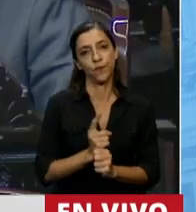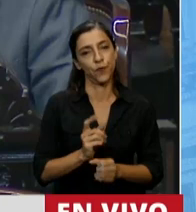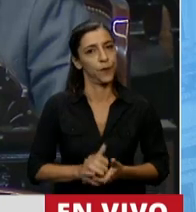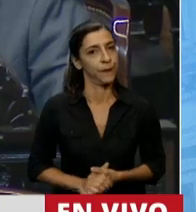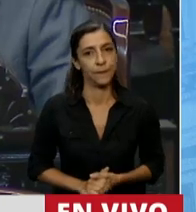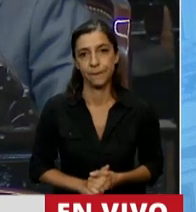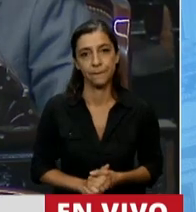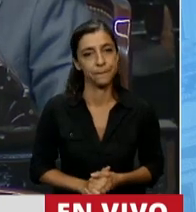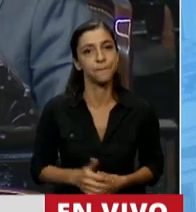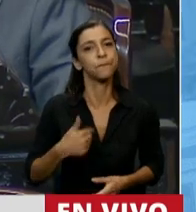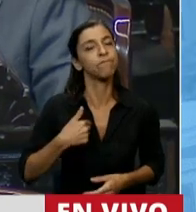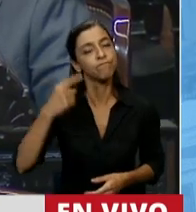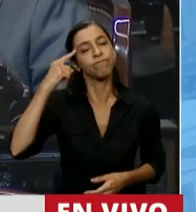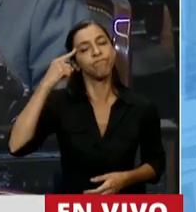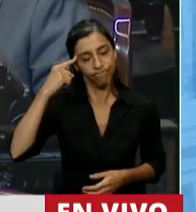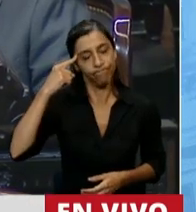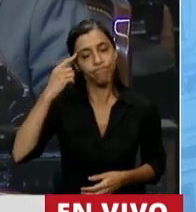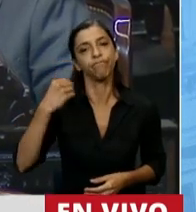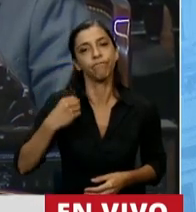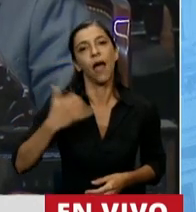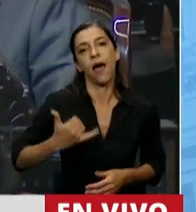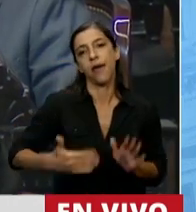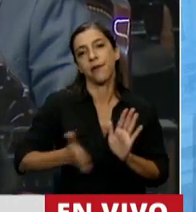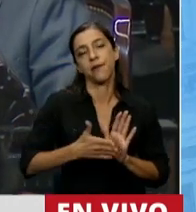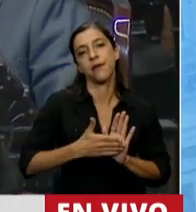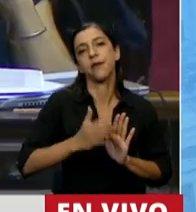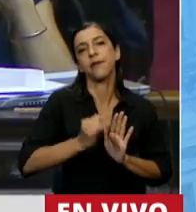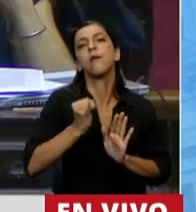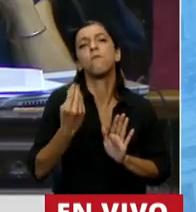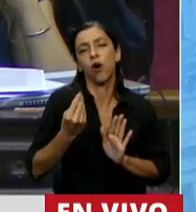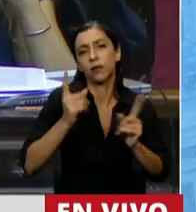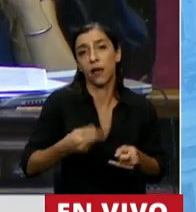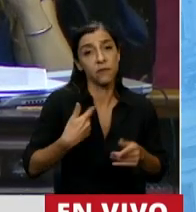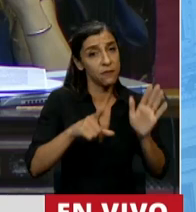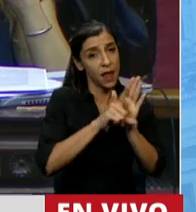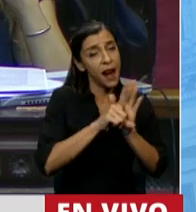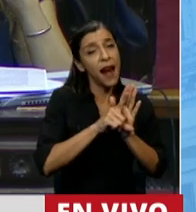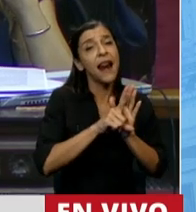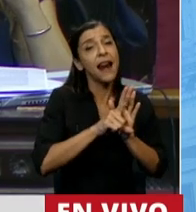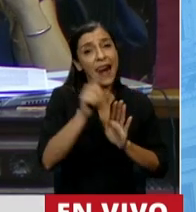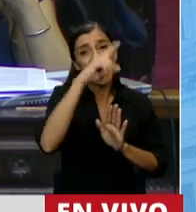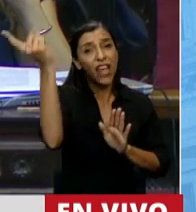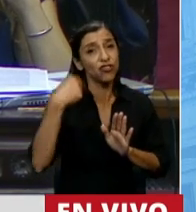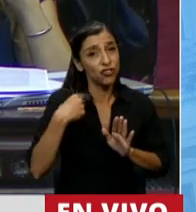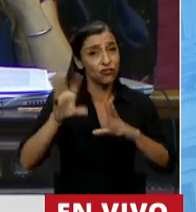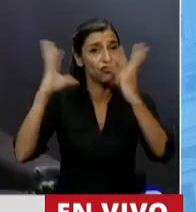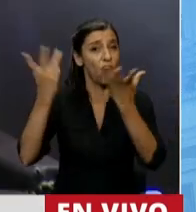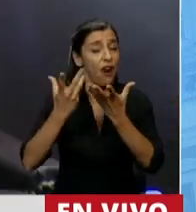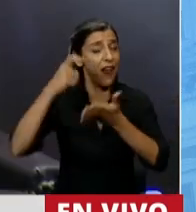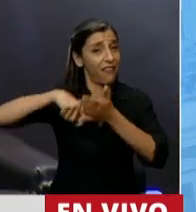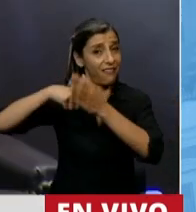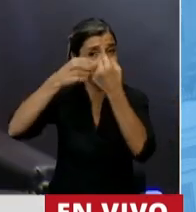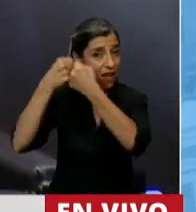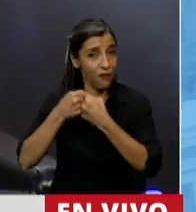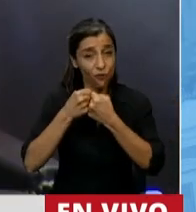tema está respaldada por instrumentos jurídicos nacionales e internacionales